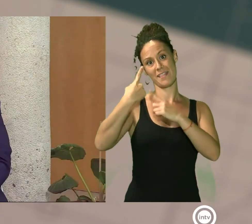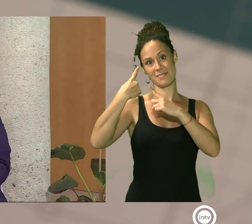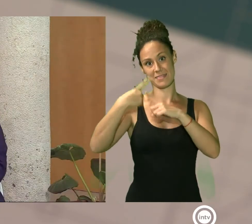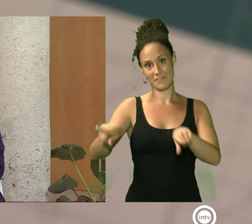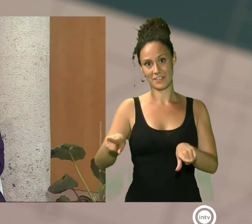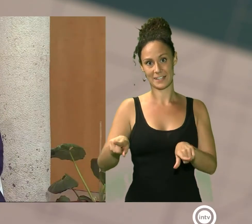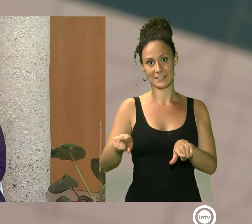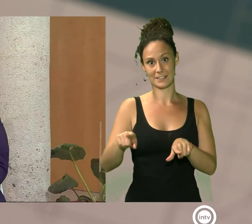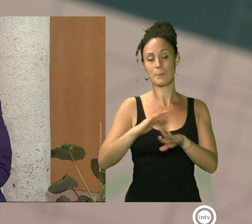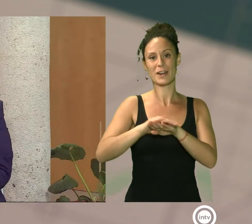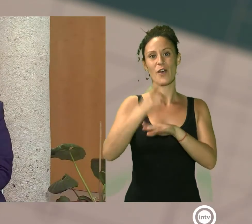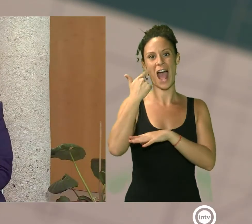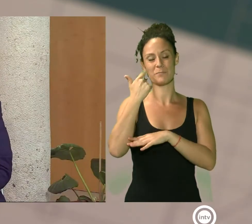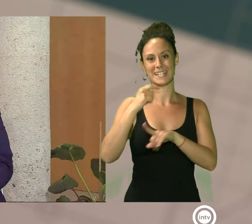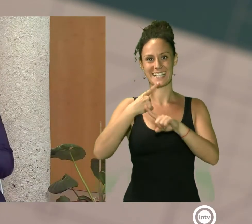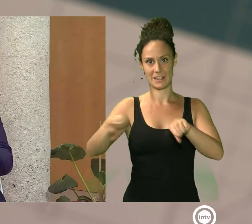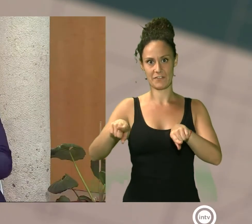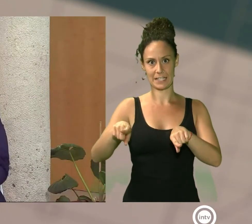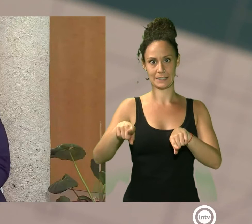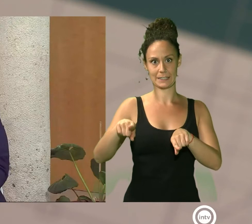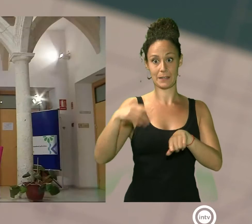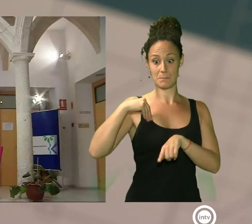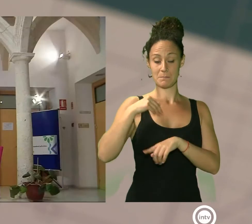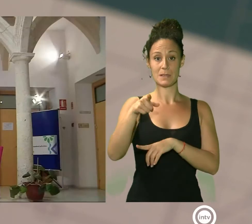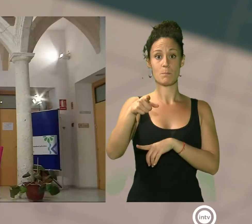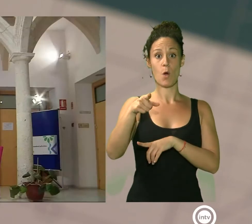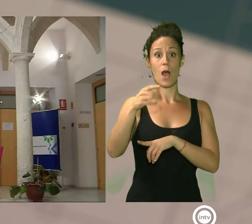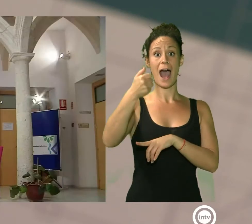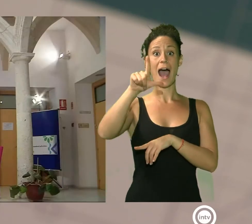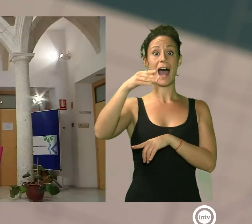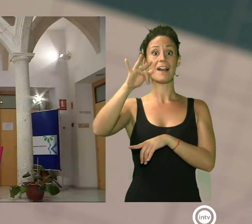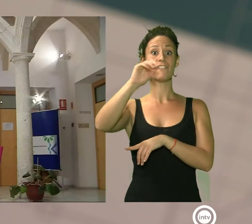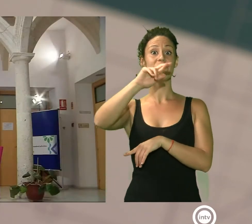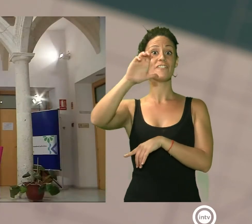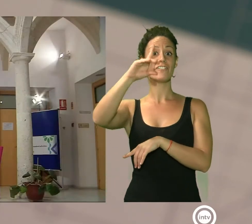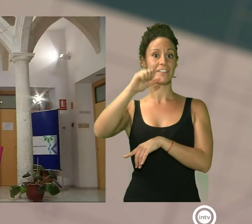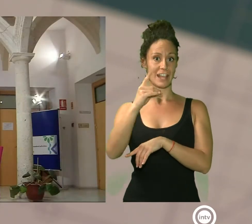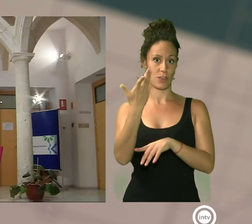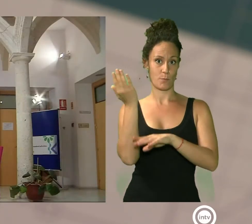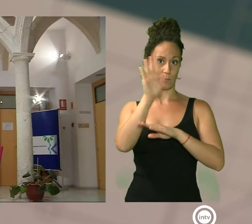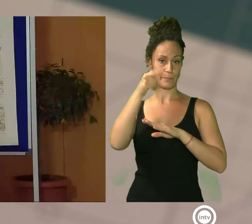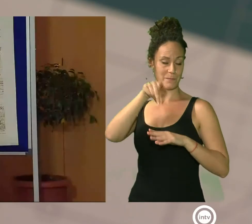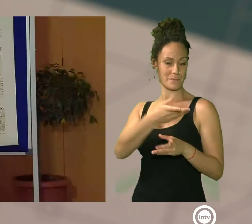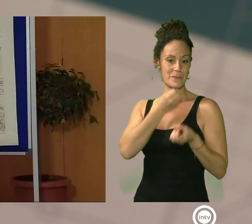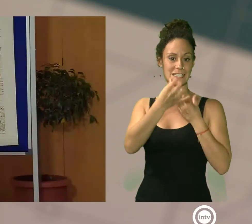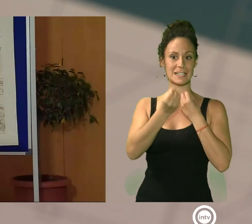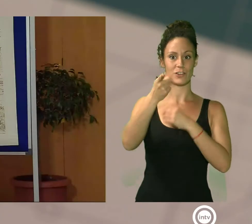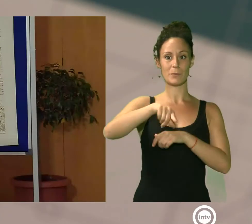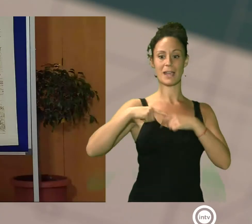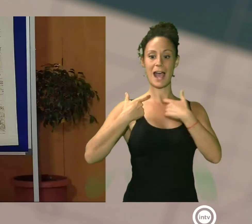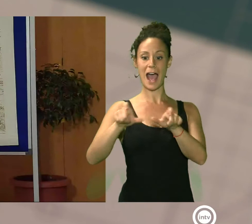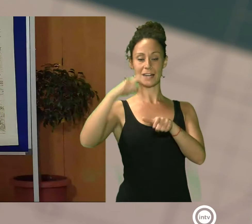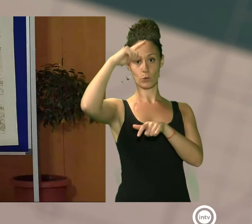espacio Almería es Díferen, presentado por Alfredo Casas, que ha contado con la colaboración del Área de Cultura y Educación del Ayuntamiento de Almería. Este tipo de